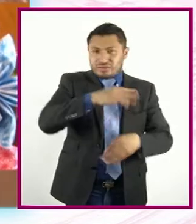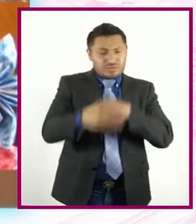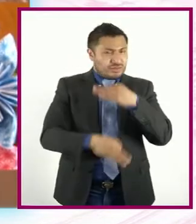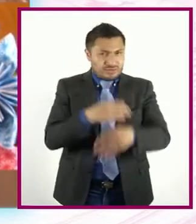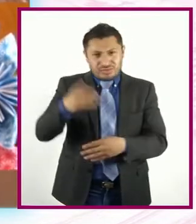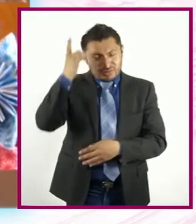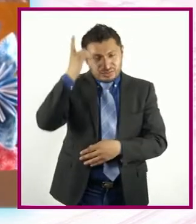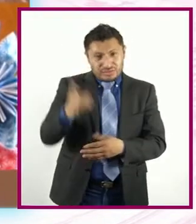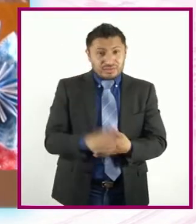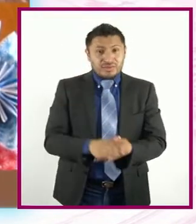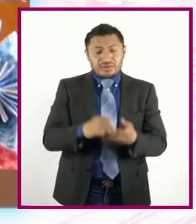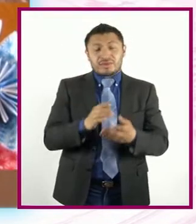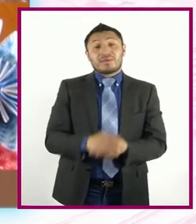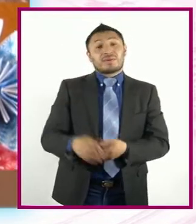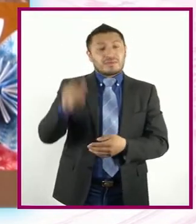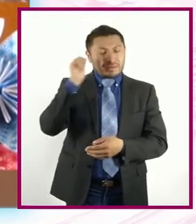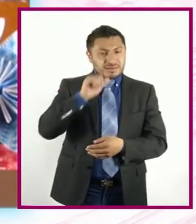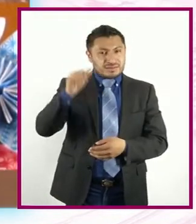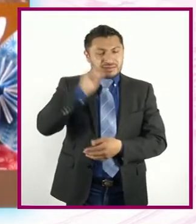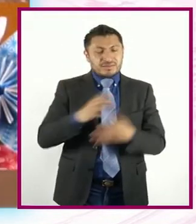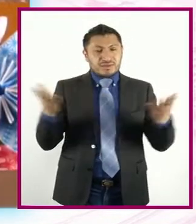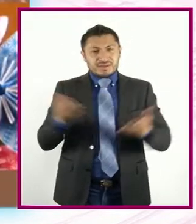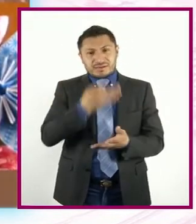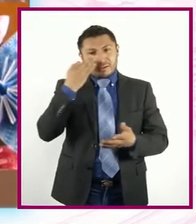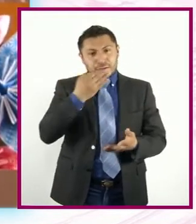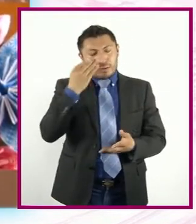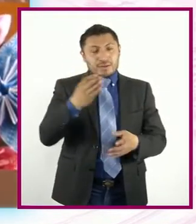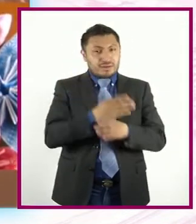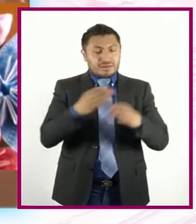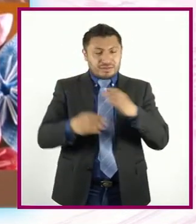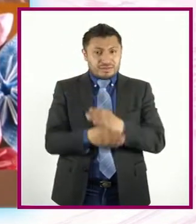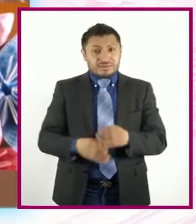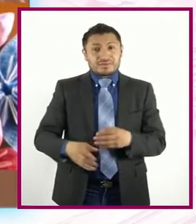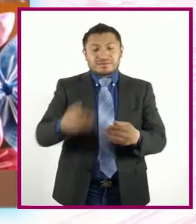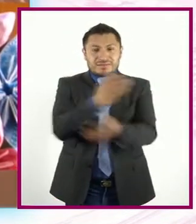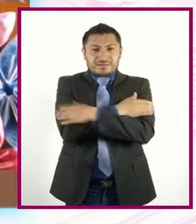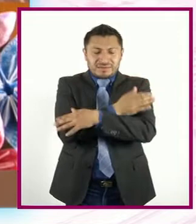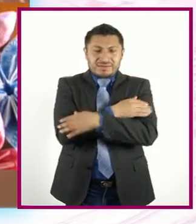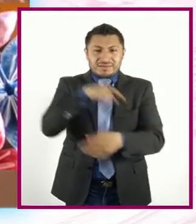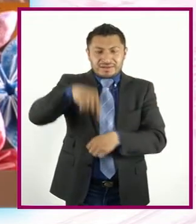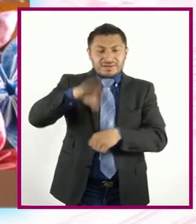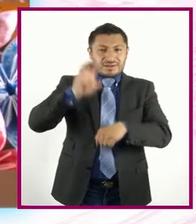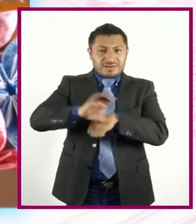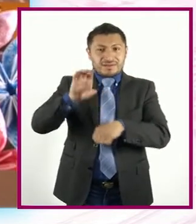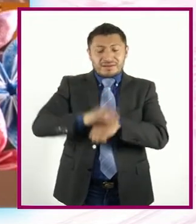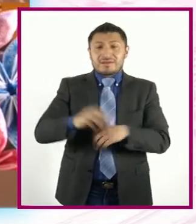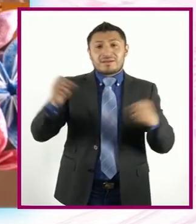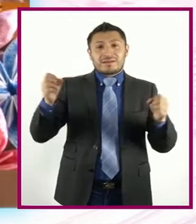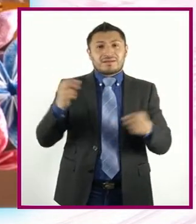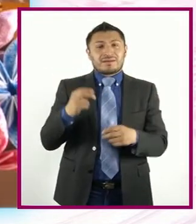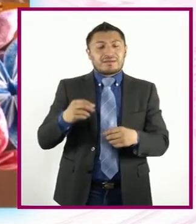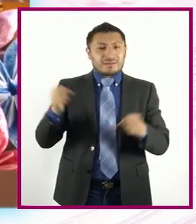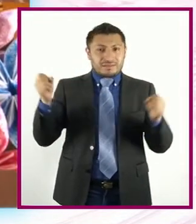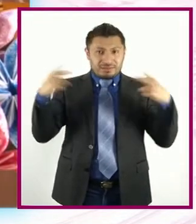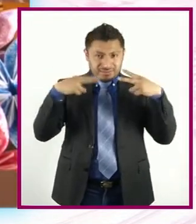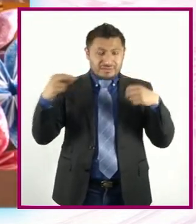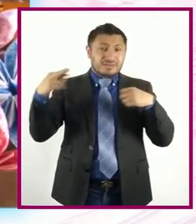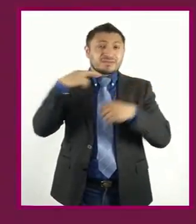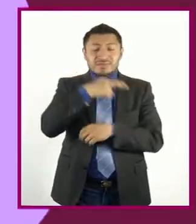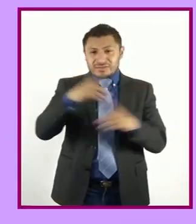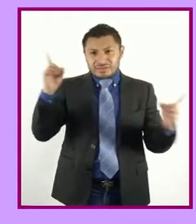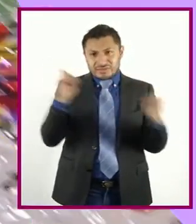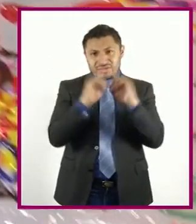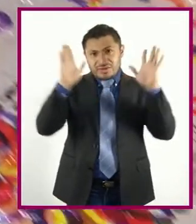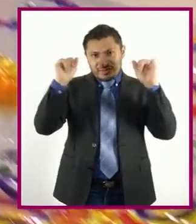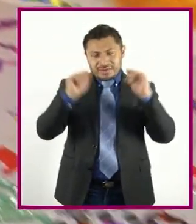uerden por favor Siempre Hacer florecer Lo inimaginable Abrazos desde Colombia Y hasta que nos podamos Ver en persona Chao